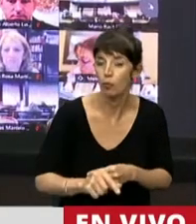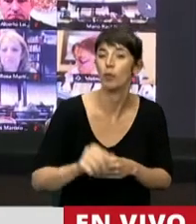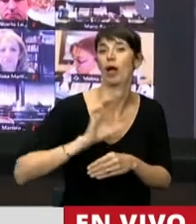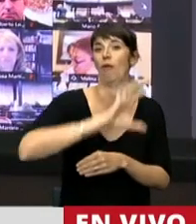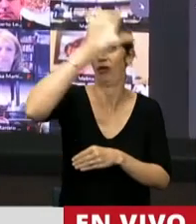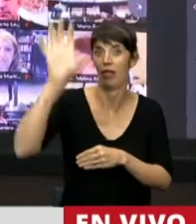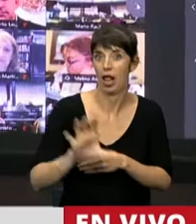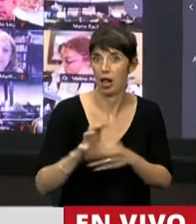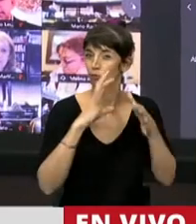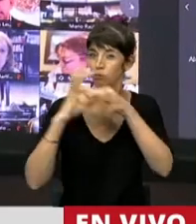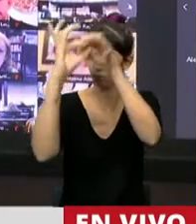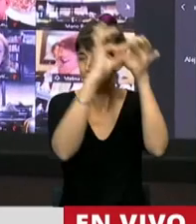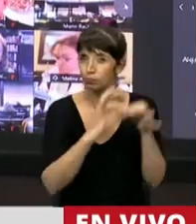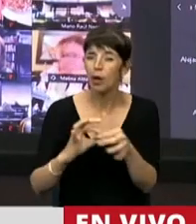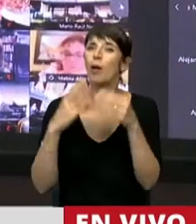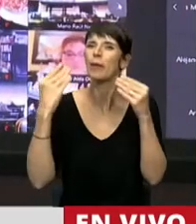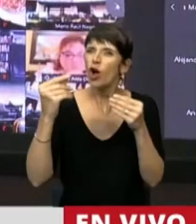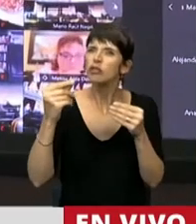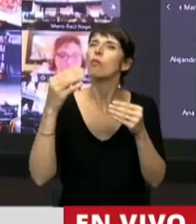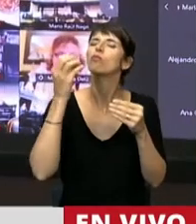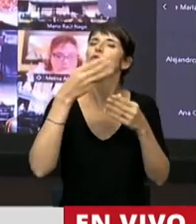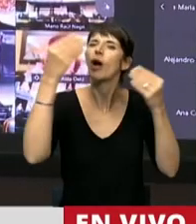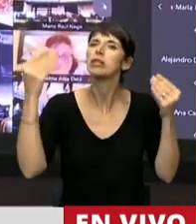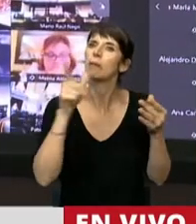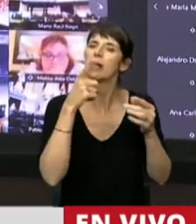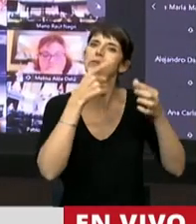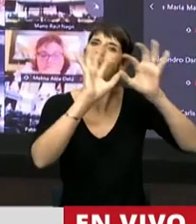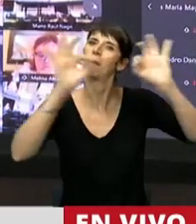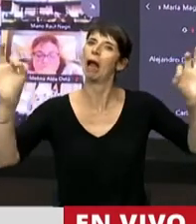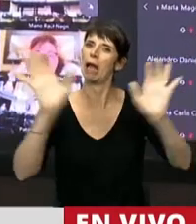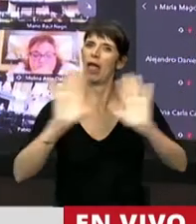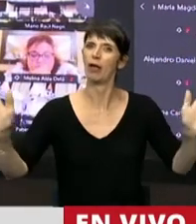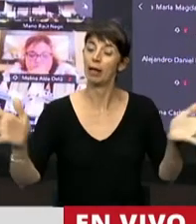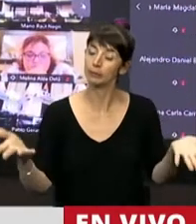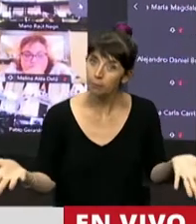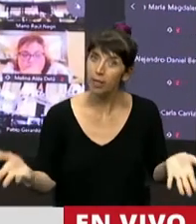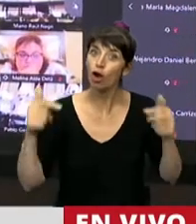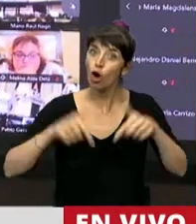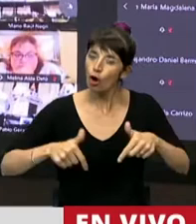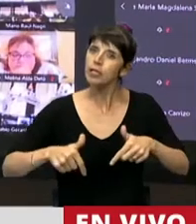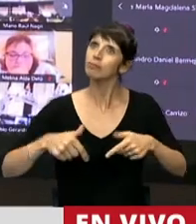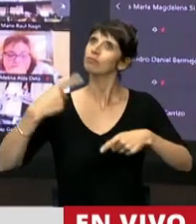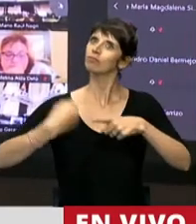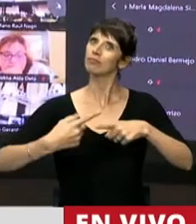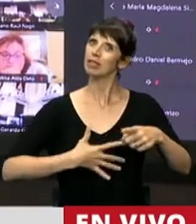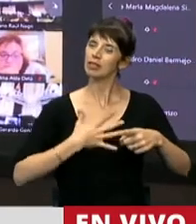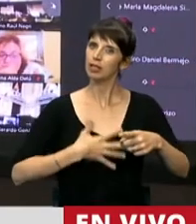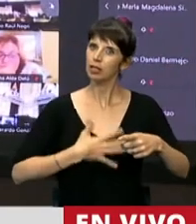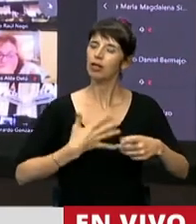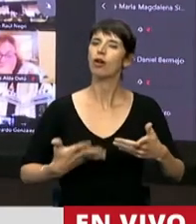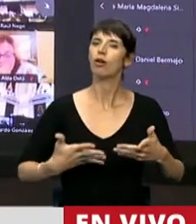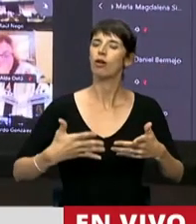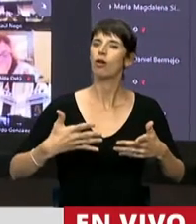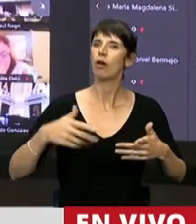quedó en los papeles. Y la verdad que celebramos o celebro que el presidente de la nación